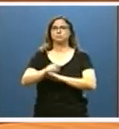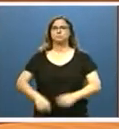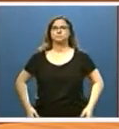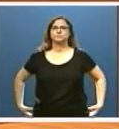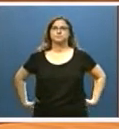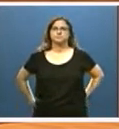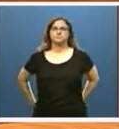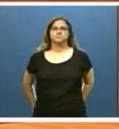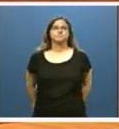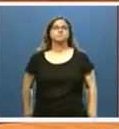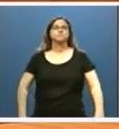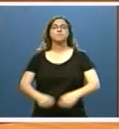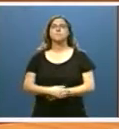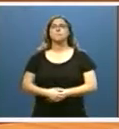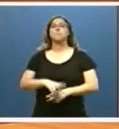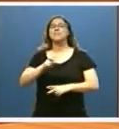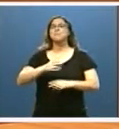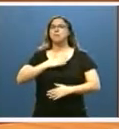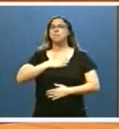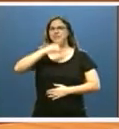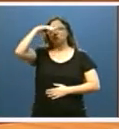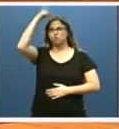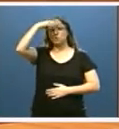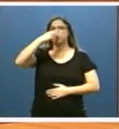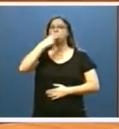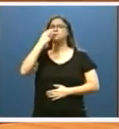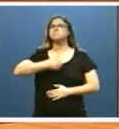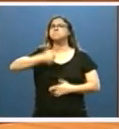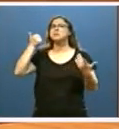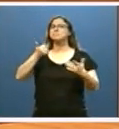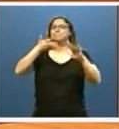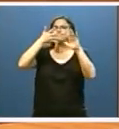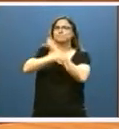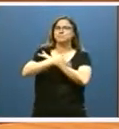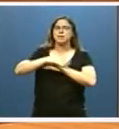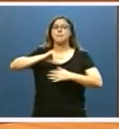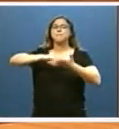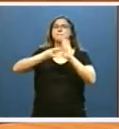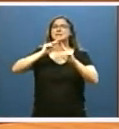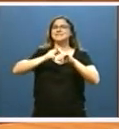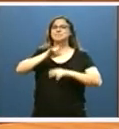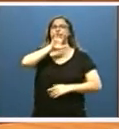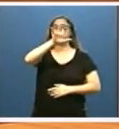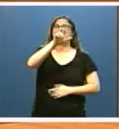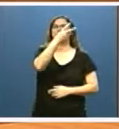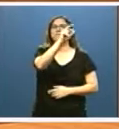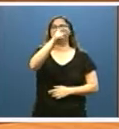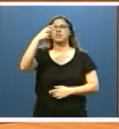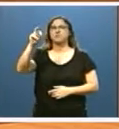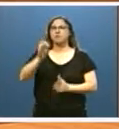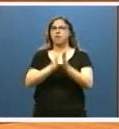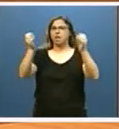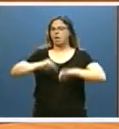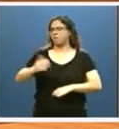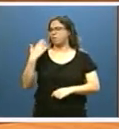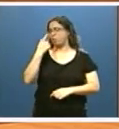En el área del patrimonio cultural, nuestro principal compromiso consiste en desarrollar las previsiones del Plan País 2020, aprobado al final de